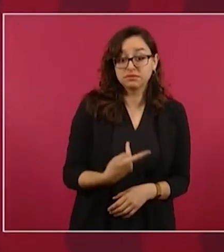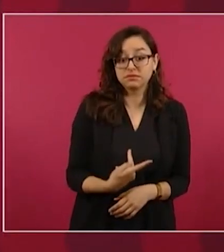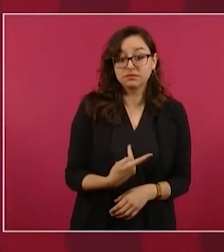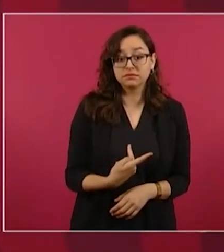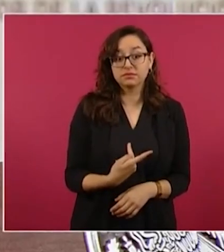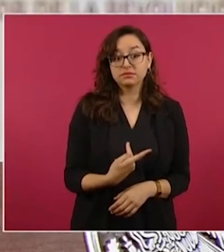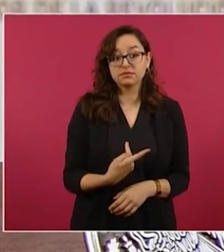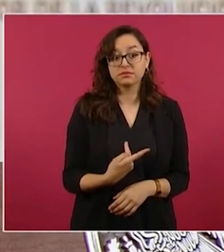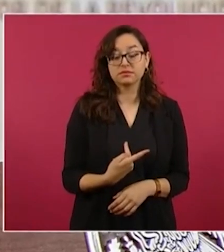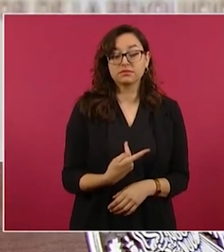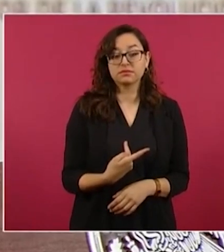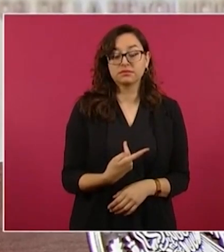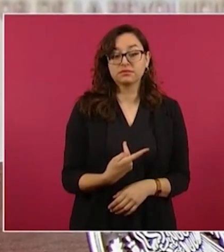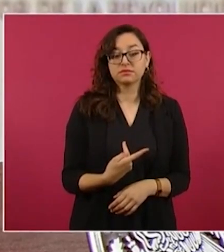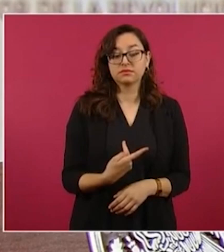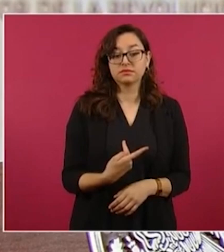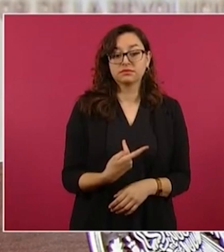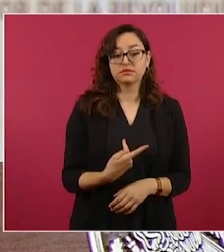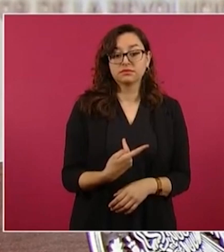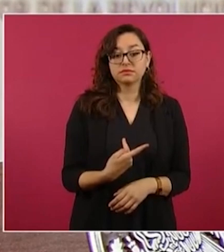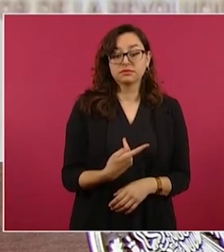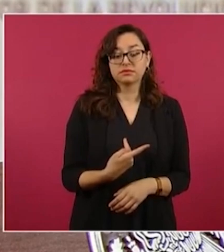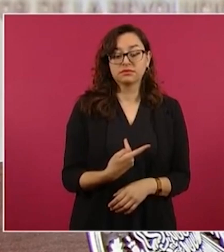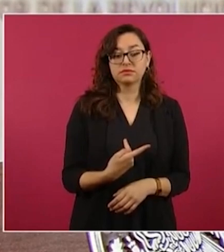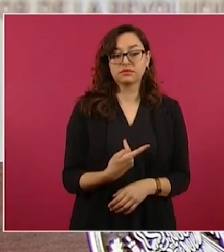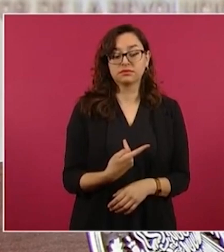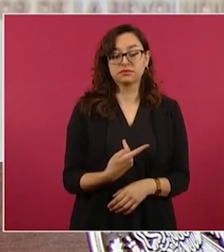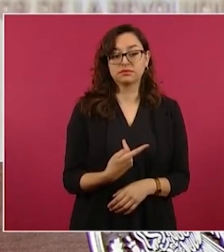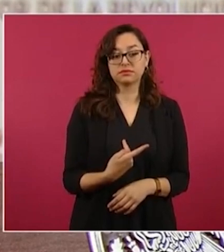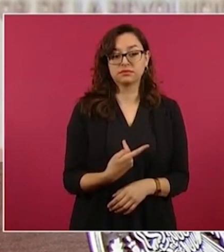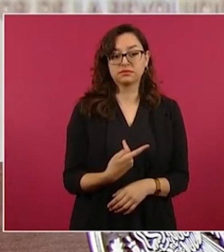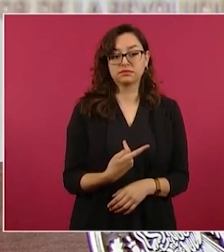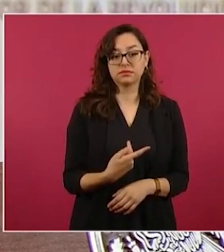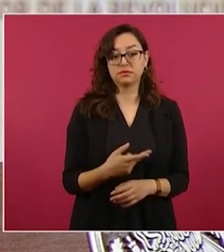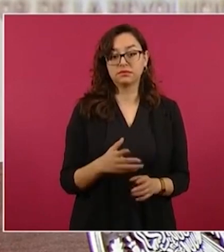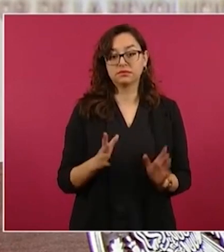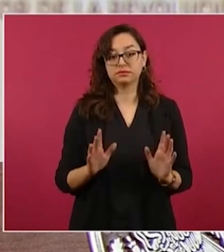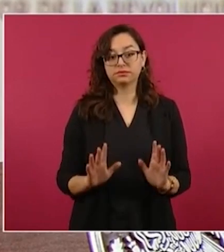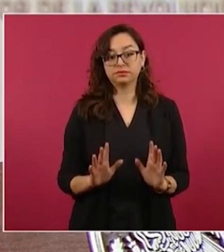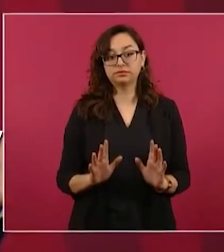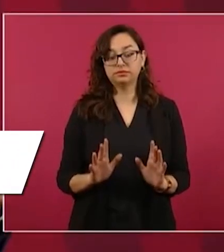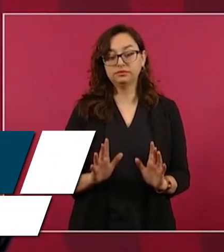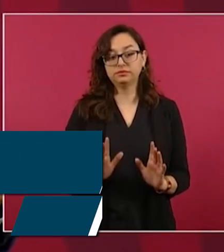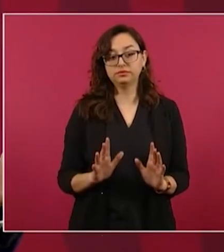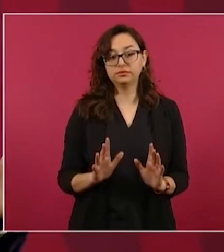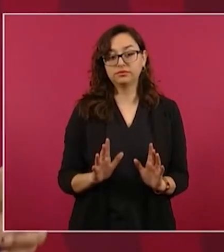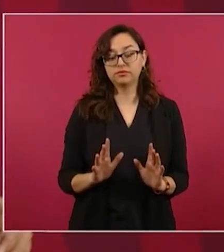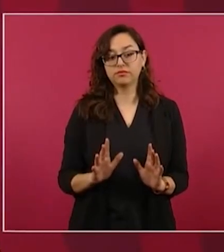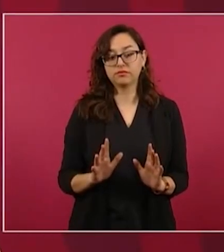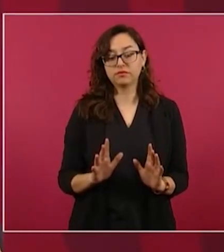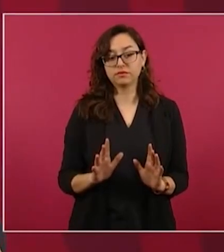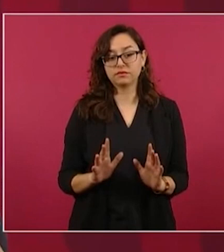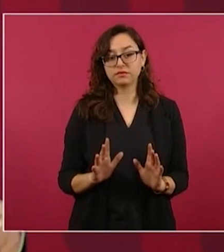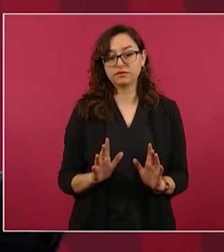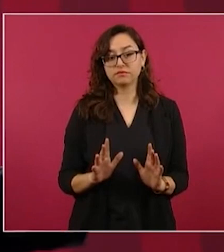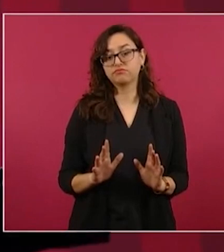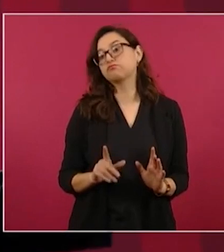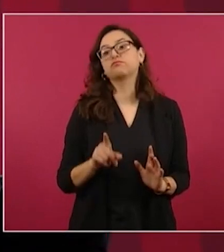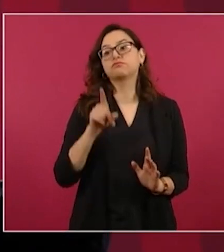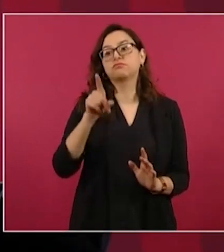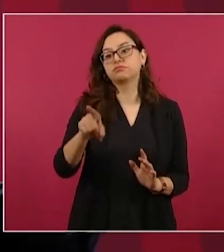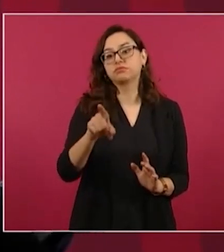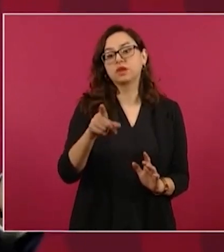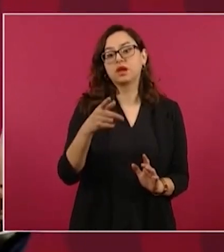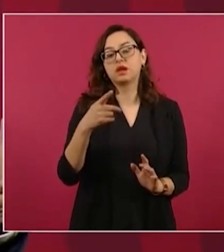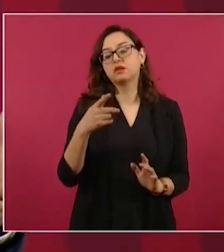los jueces van a